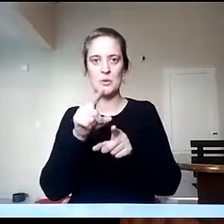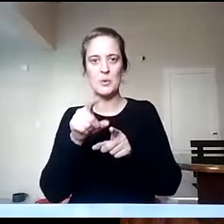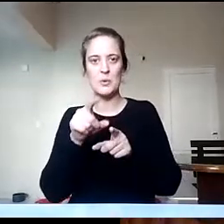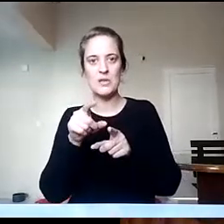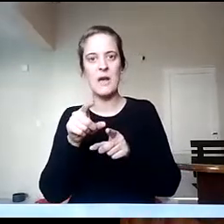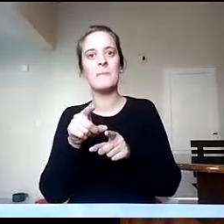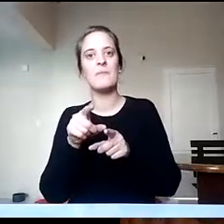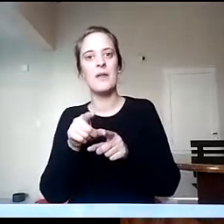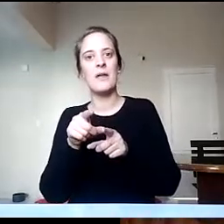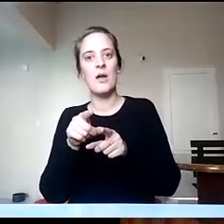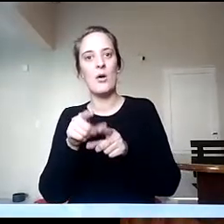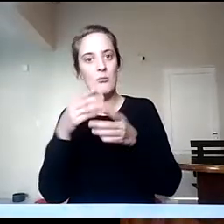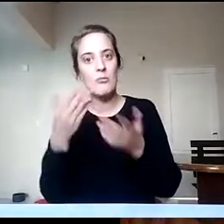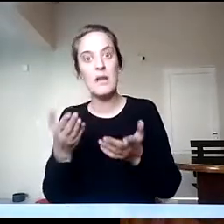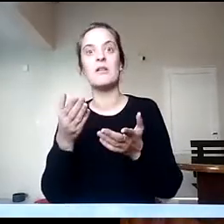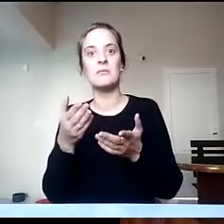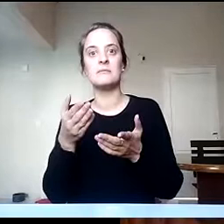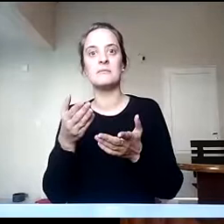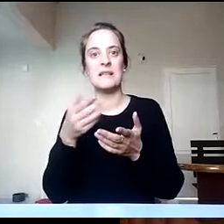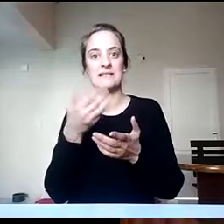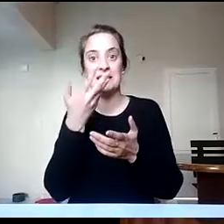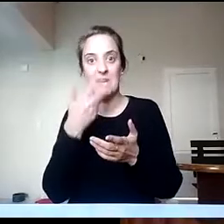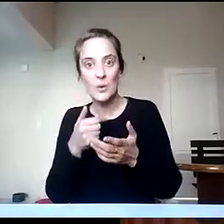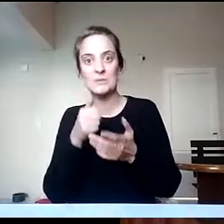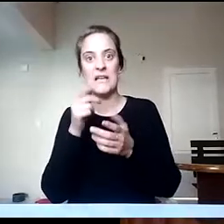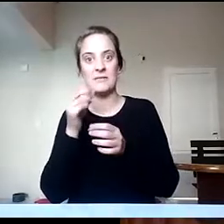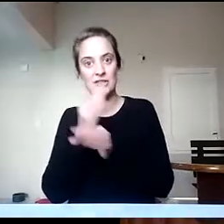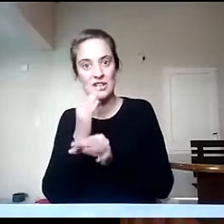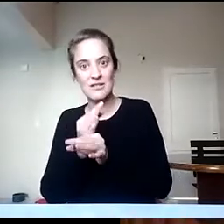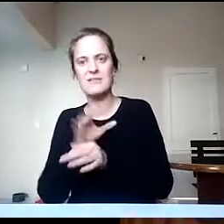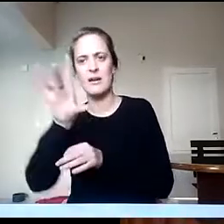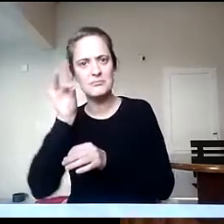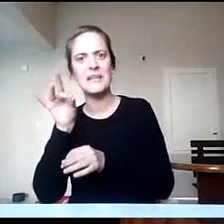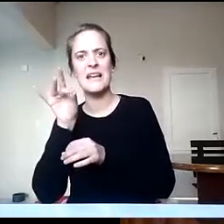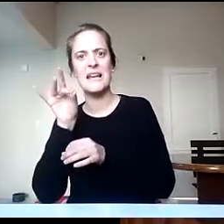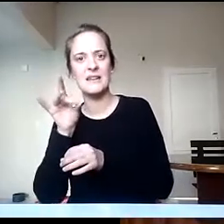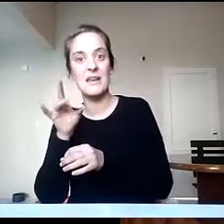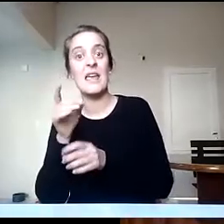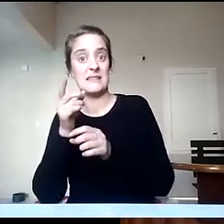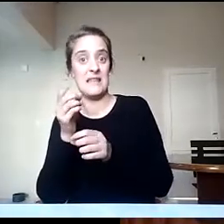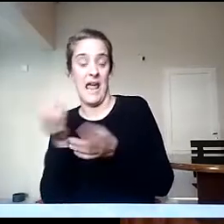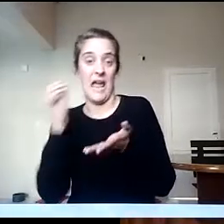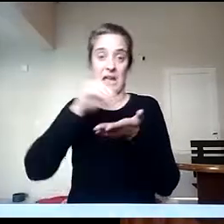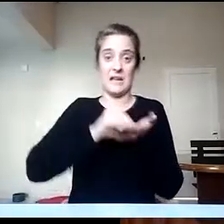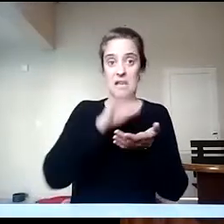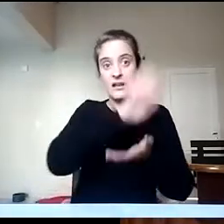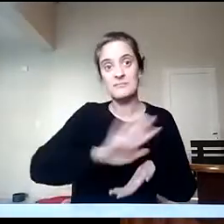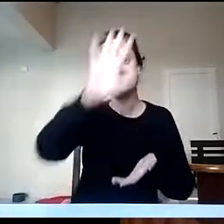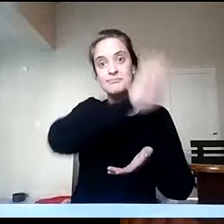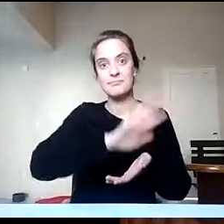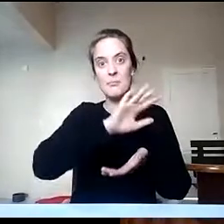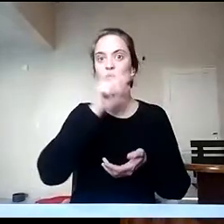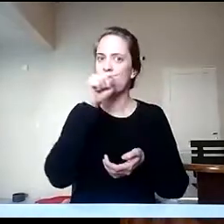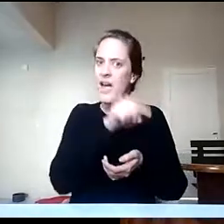elegir la docencia y si eligen la geografía van a encontrar que les va a sumar mucho más a esa personalidad que ya